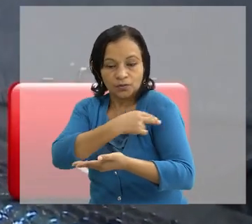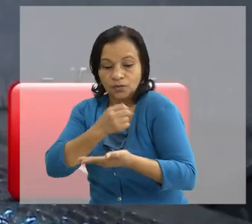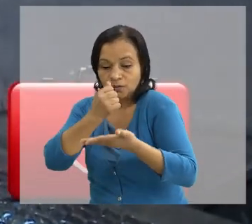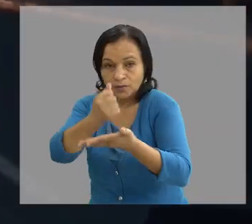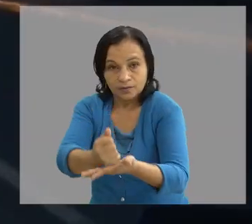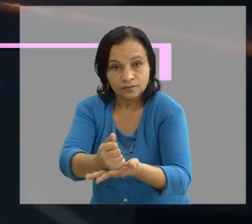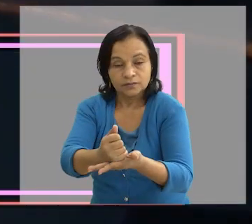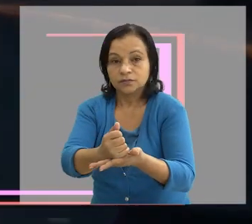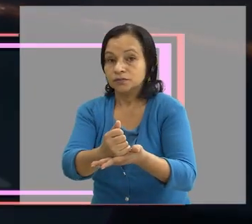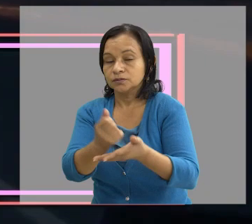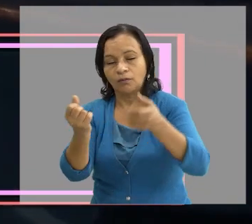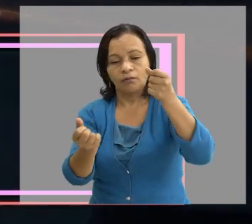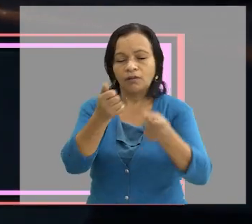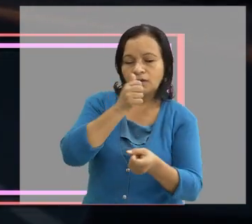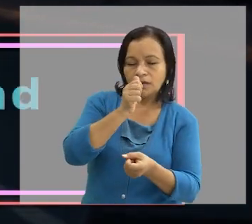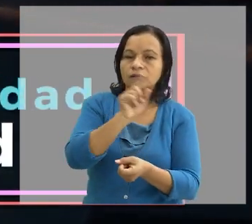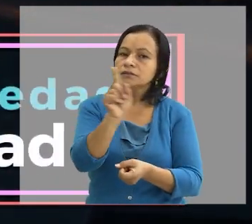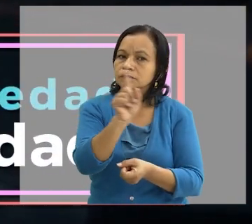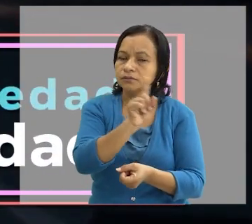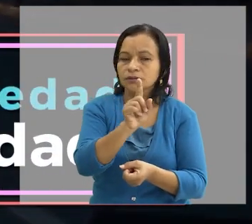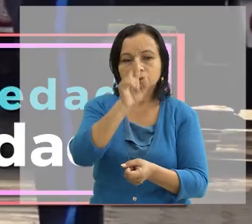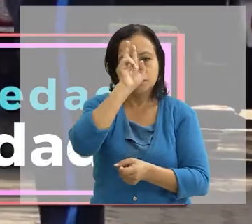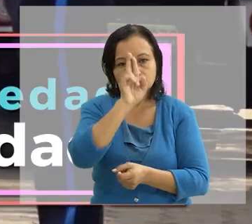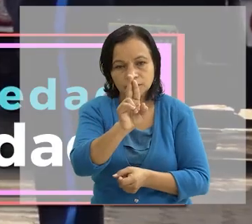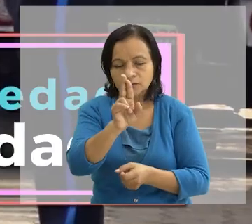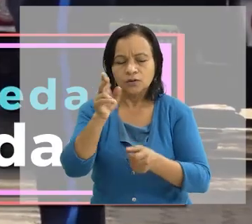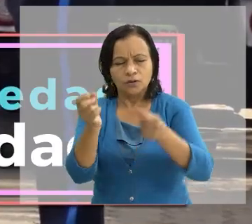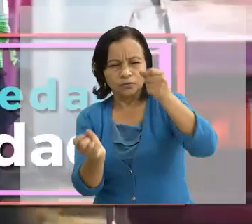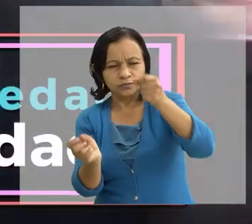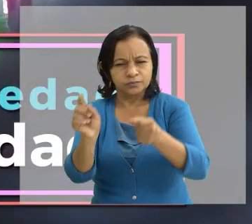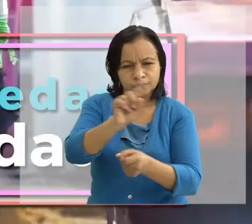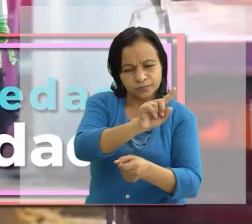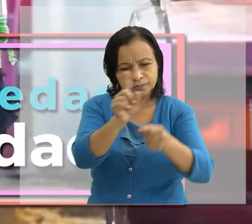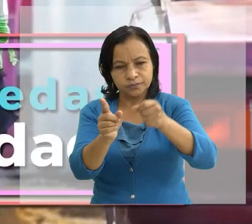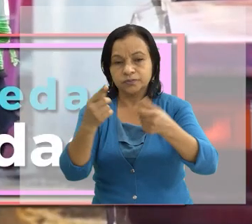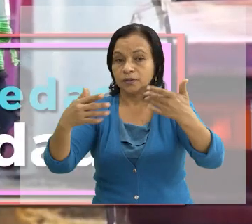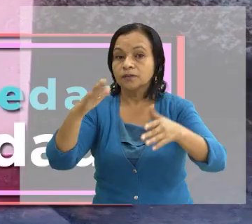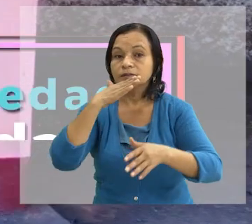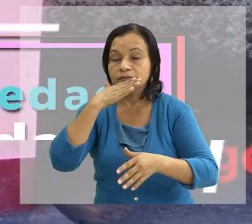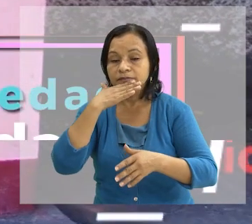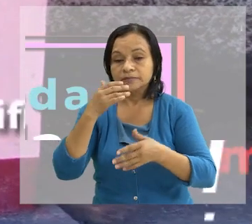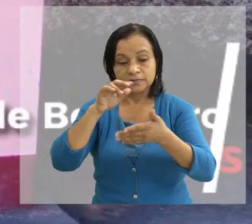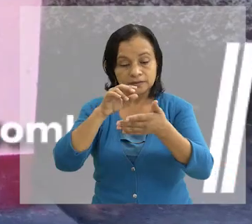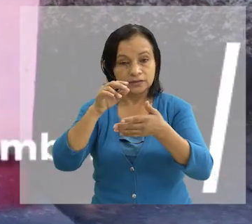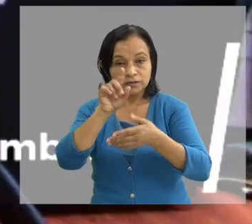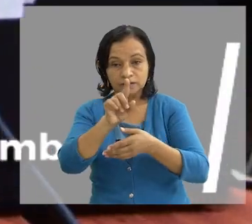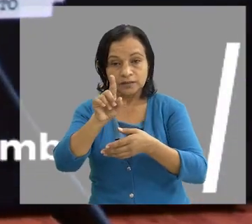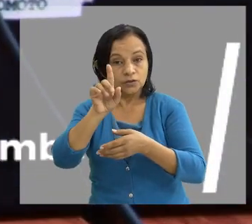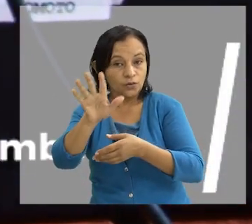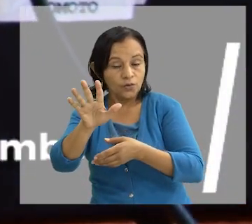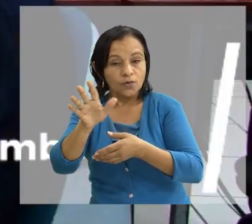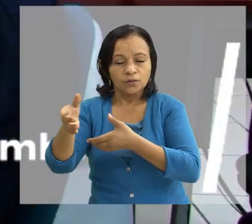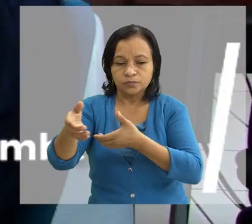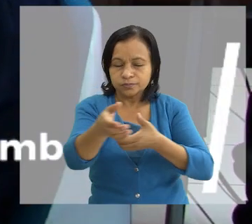auxilios Evita conducir en estado de ebriedad y respeta los límites de velocidad Y ante cualquier emergencia, marca el 115